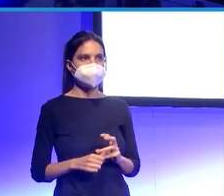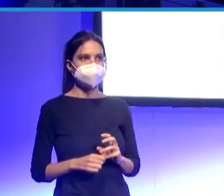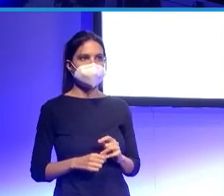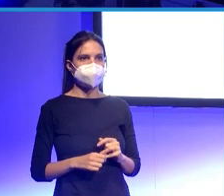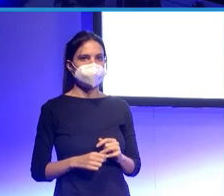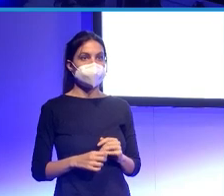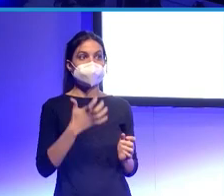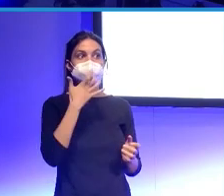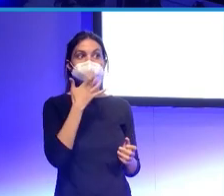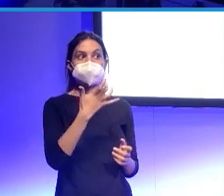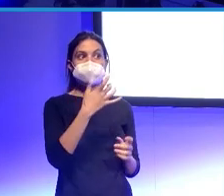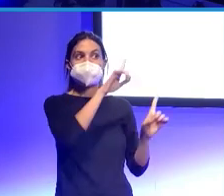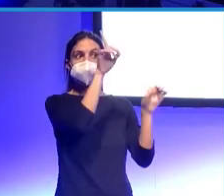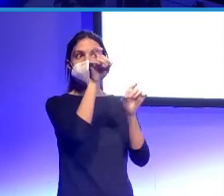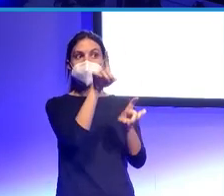si alguien tiene alguna pregunta